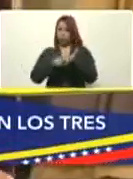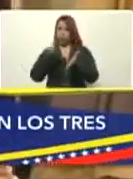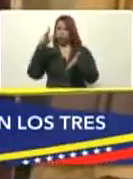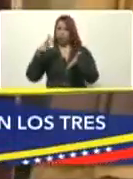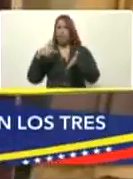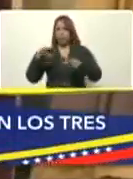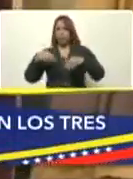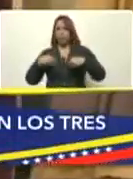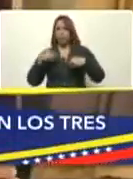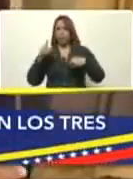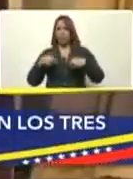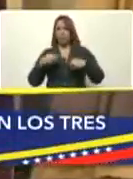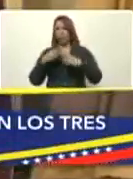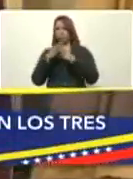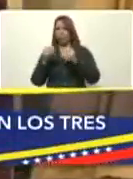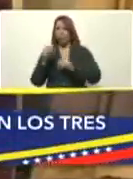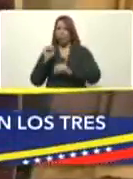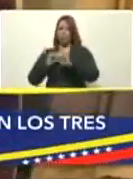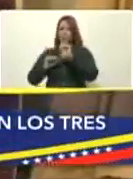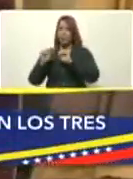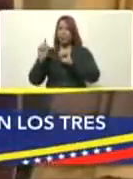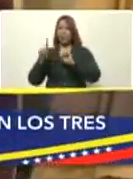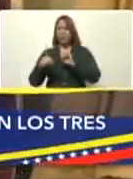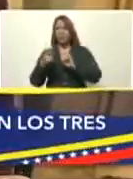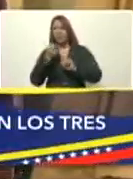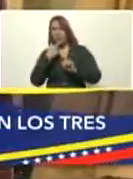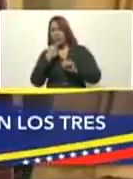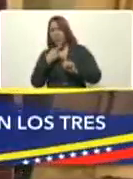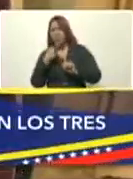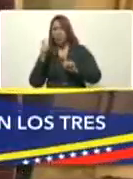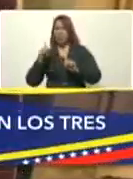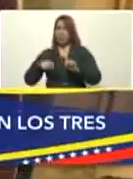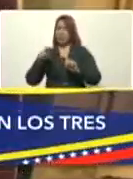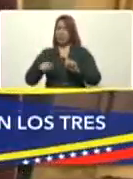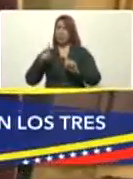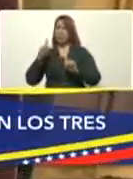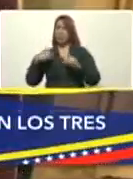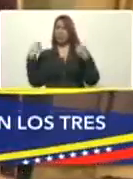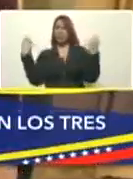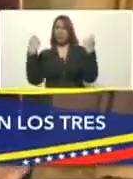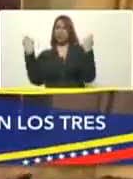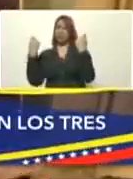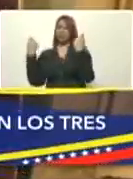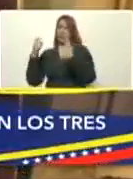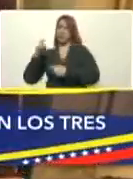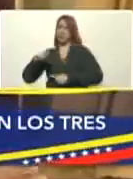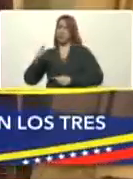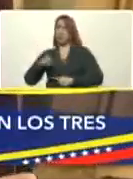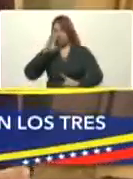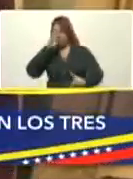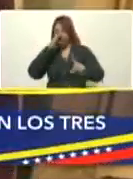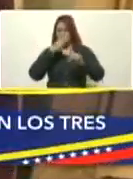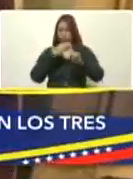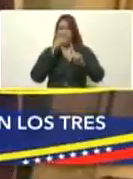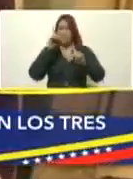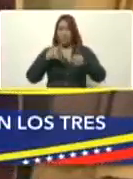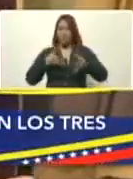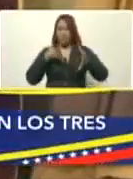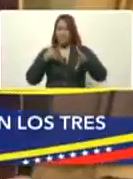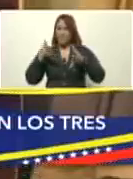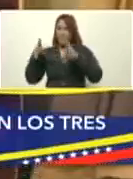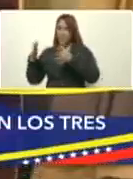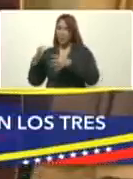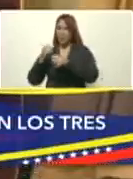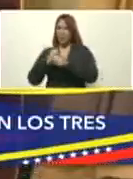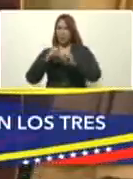No todo es prevención, no todo es tratamiento. Necesario es la promoción, necesario es la conducción, imprimir la confianza. Y yo creo que esta